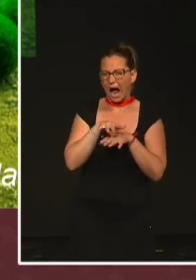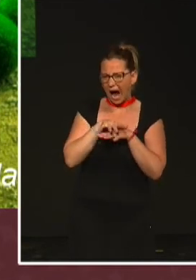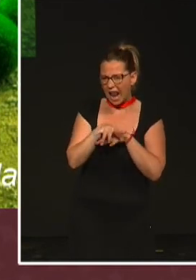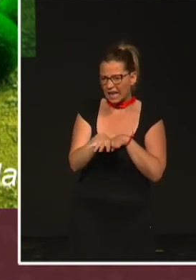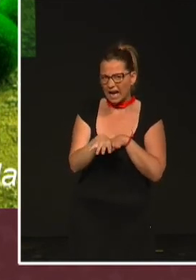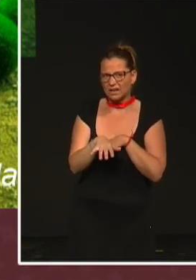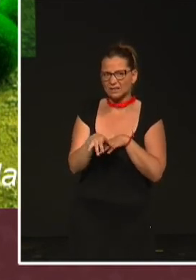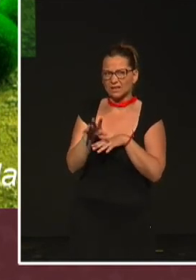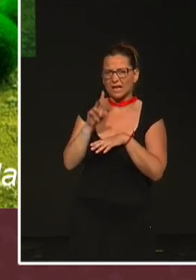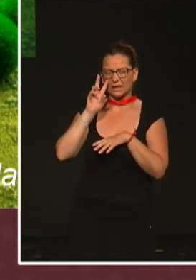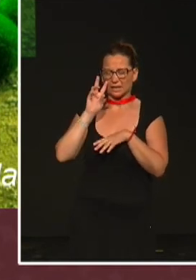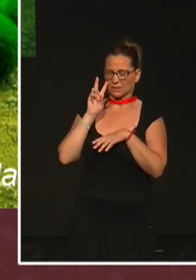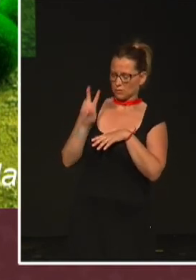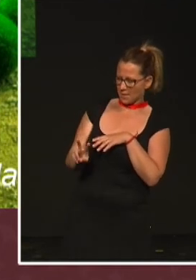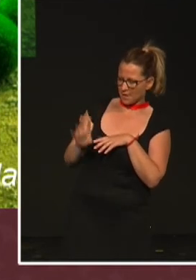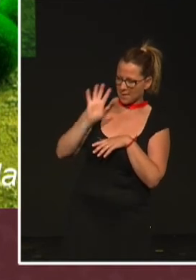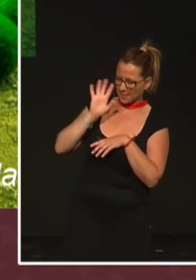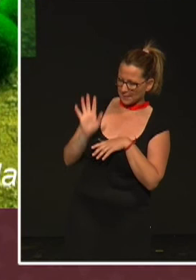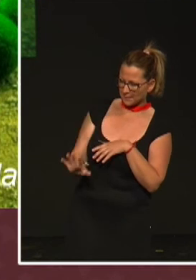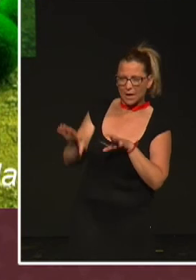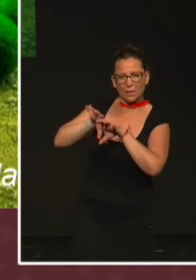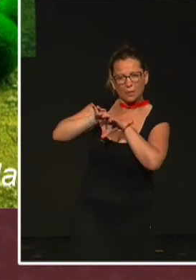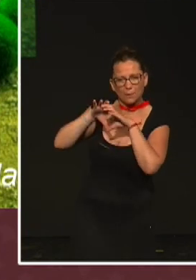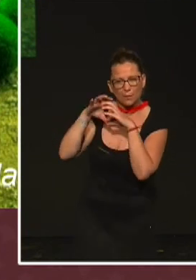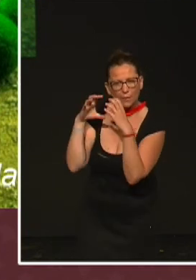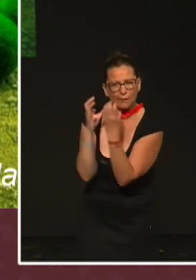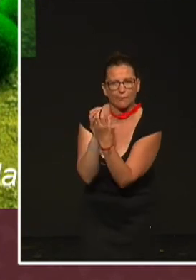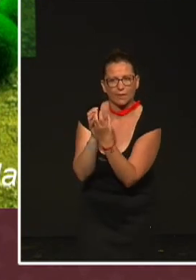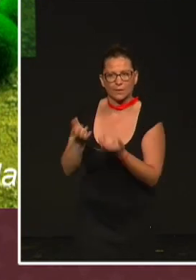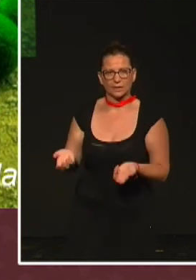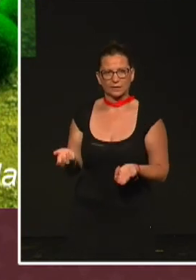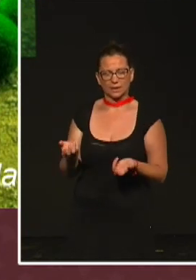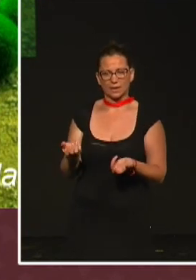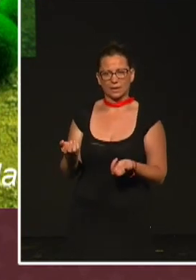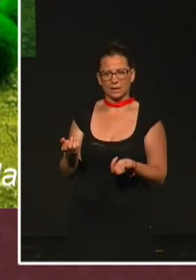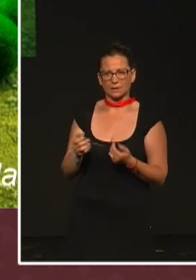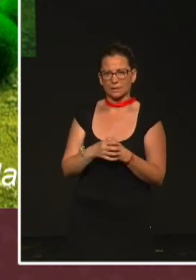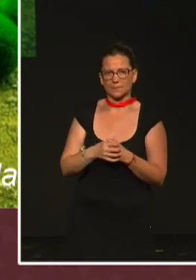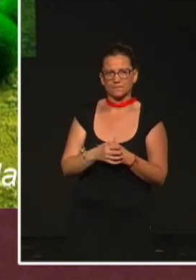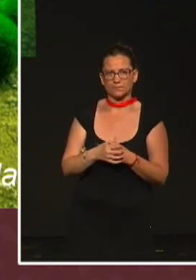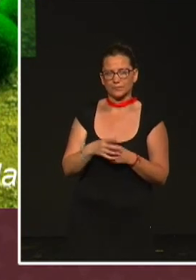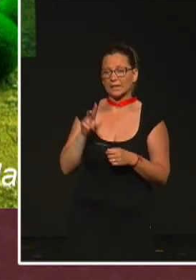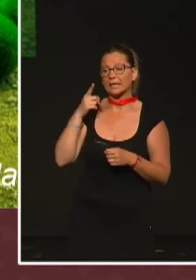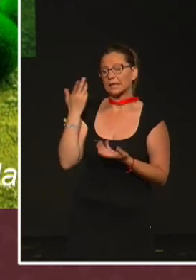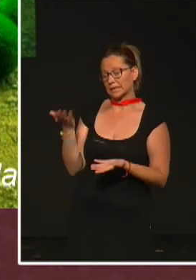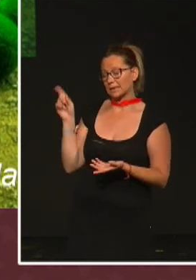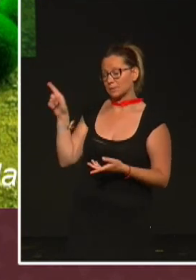tan raro que recuerda a eso, a una bolita de musgo, o también a una egagrópila, ¿no?, a esto que producen las lechuzas. De ahí el nombre